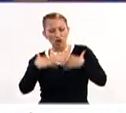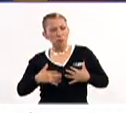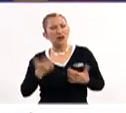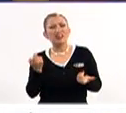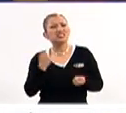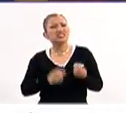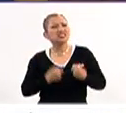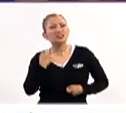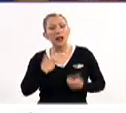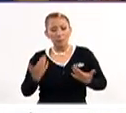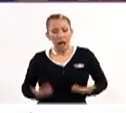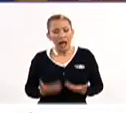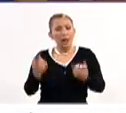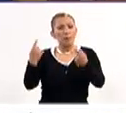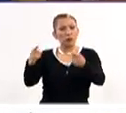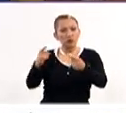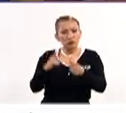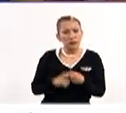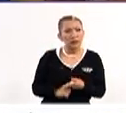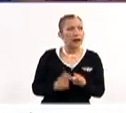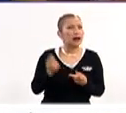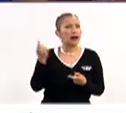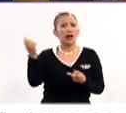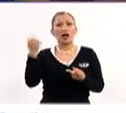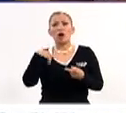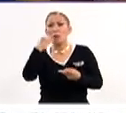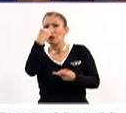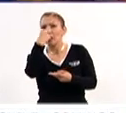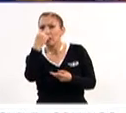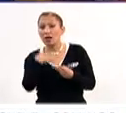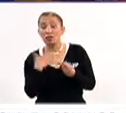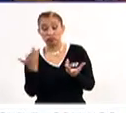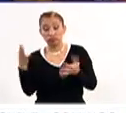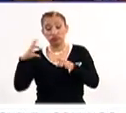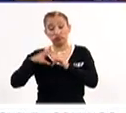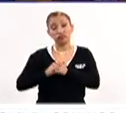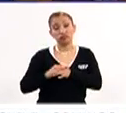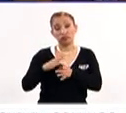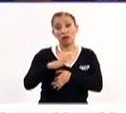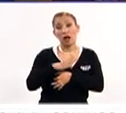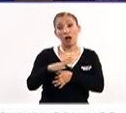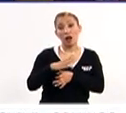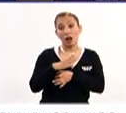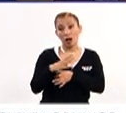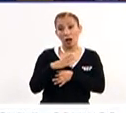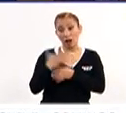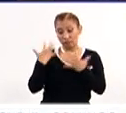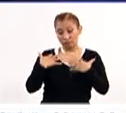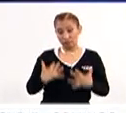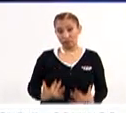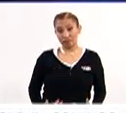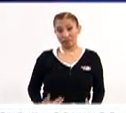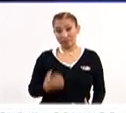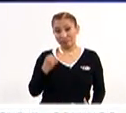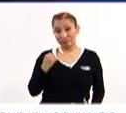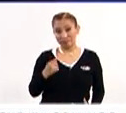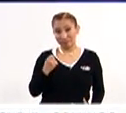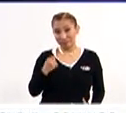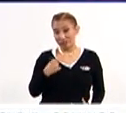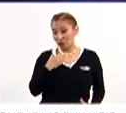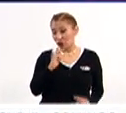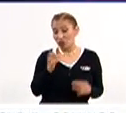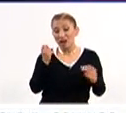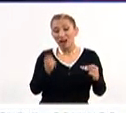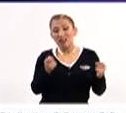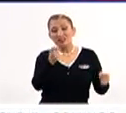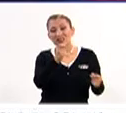en donde el baile, la música, la comida, tiene muchísimo que ver en relación también a todo